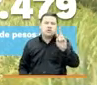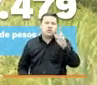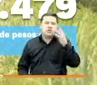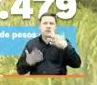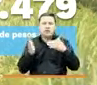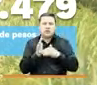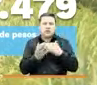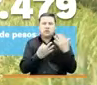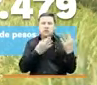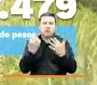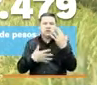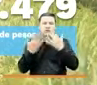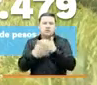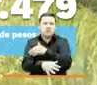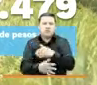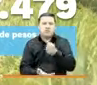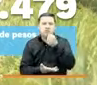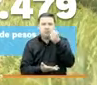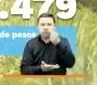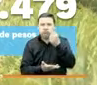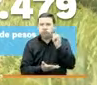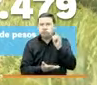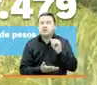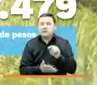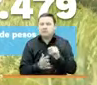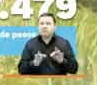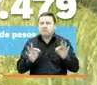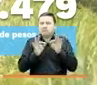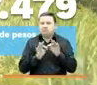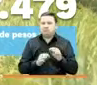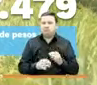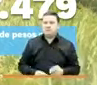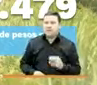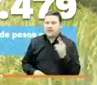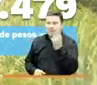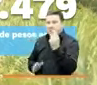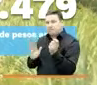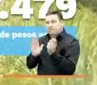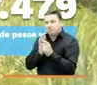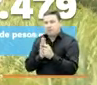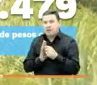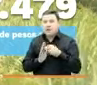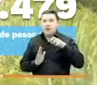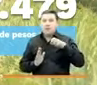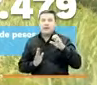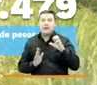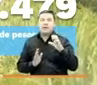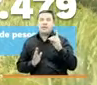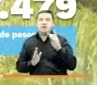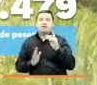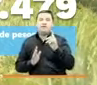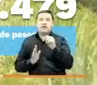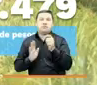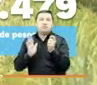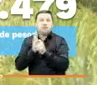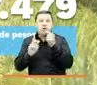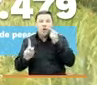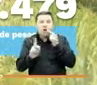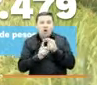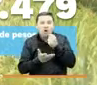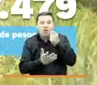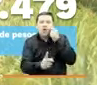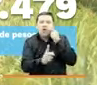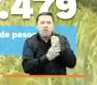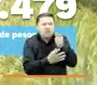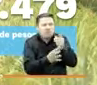815 millones de pesos. Es importante recalcar que los PDETs tienen como objetivo llevar de manera